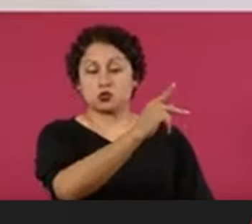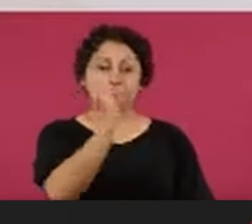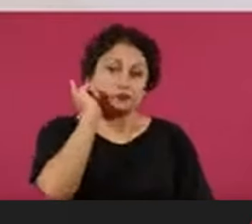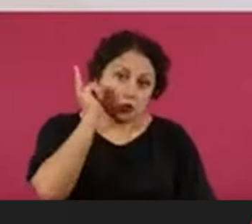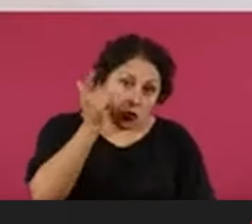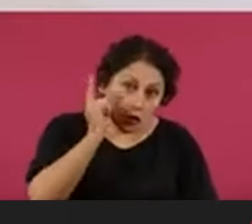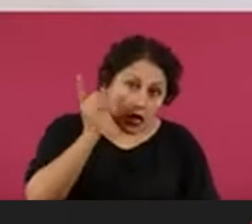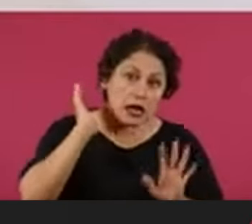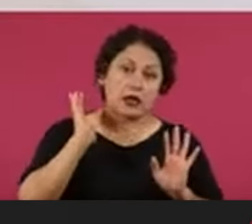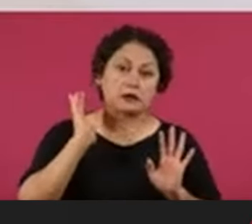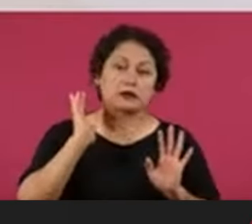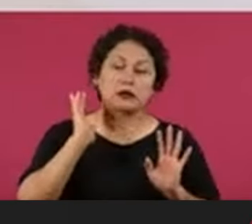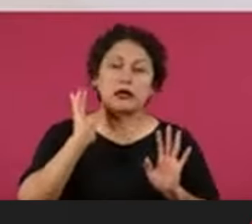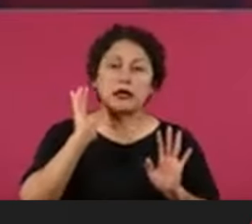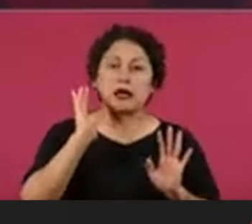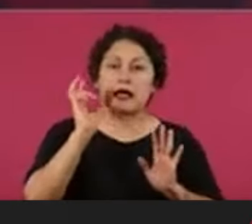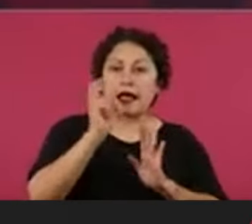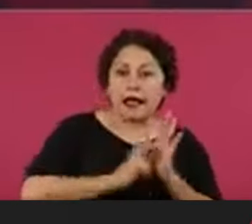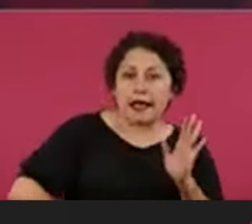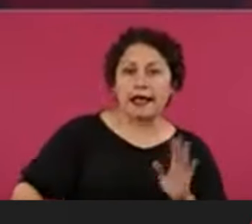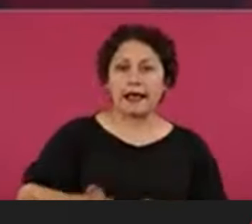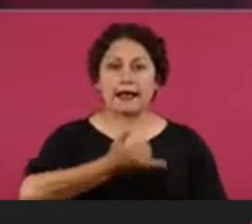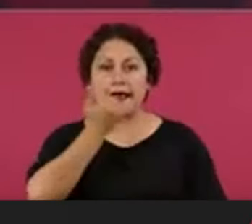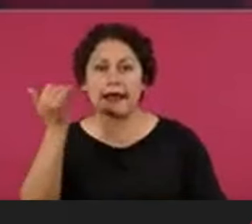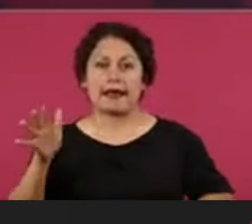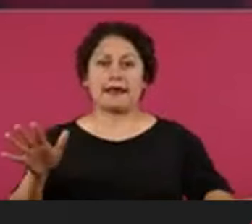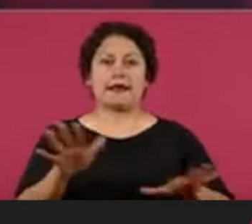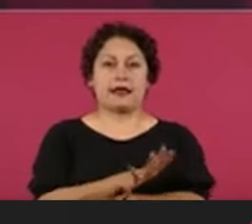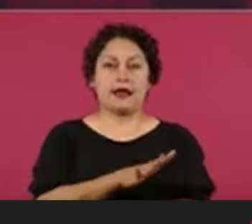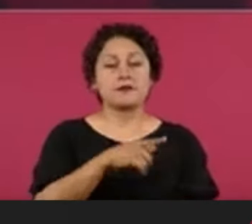una ratificación de que van a ser respetos